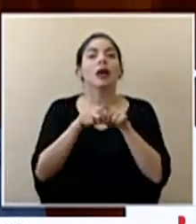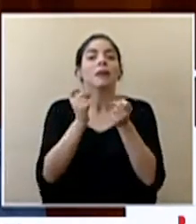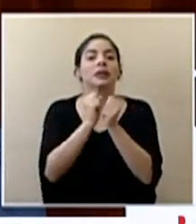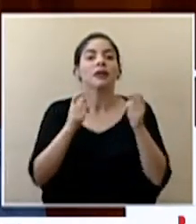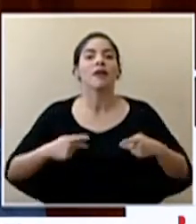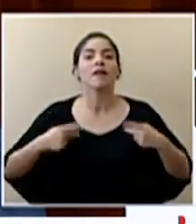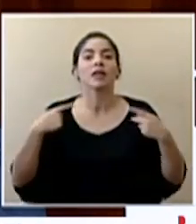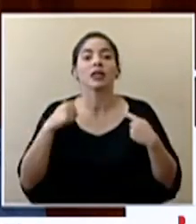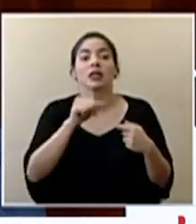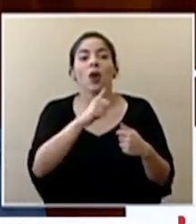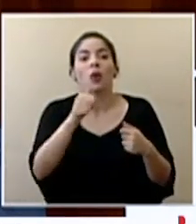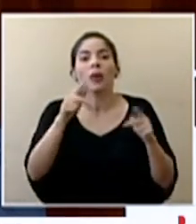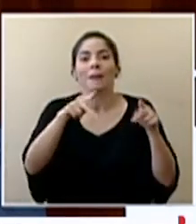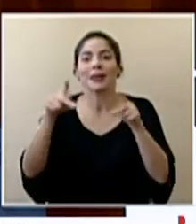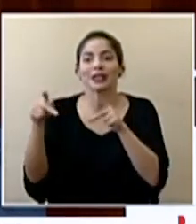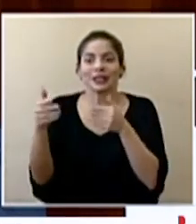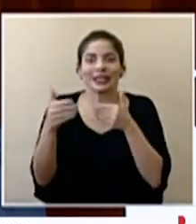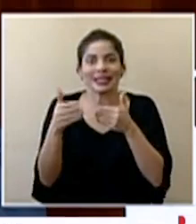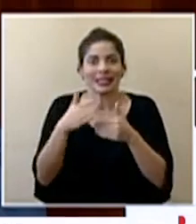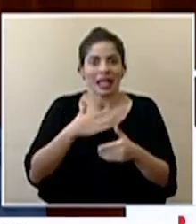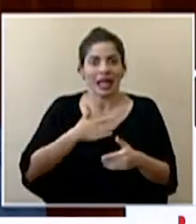personas que eventualmente están cerca de usted.